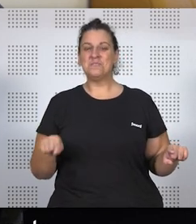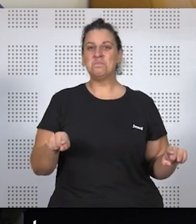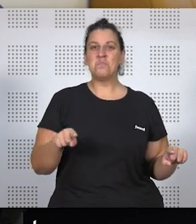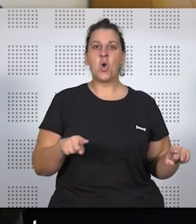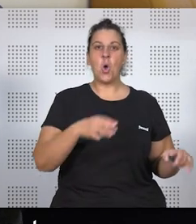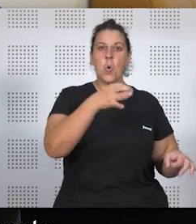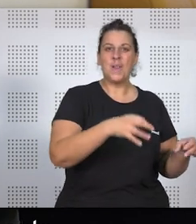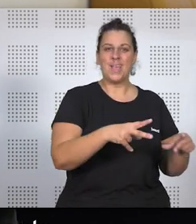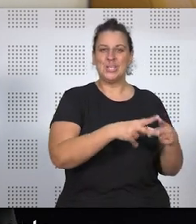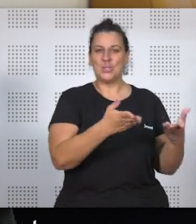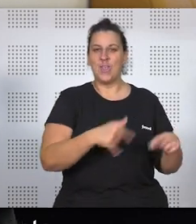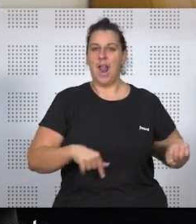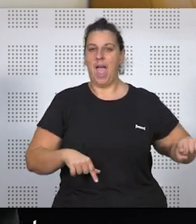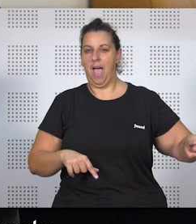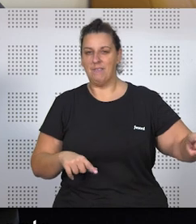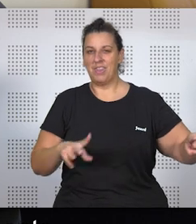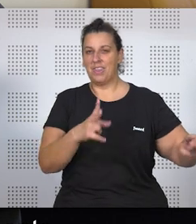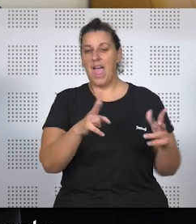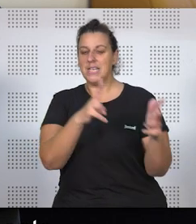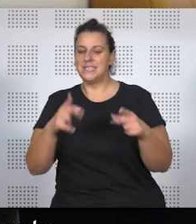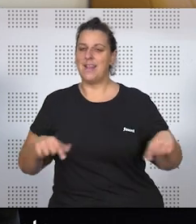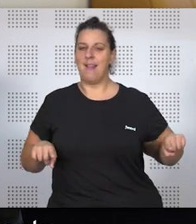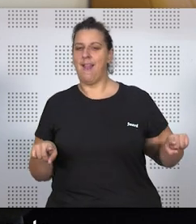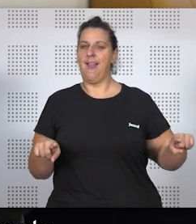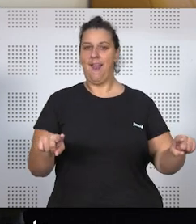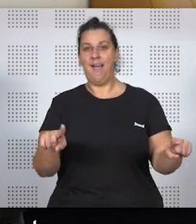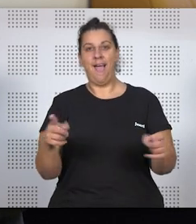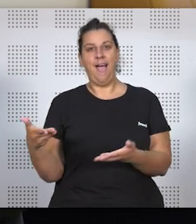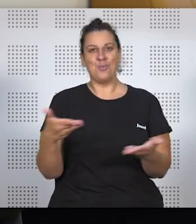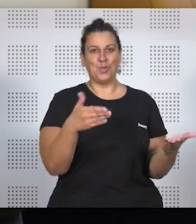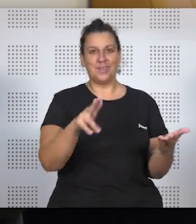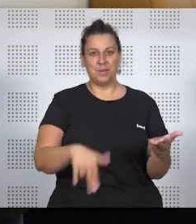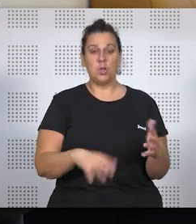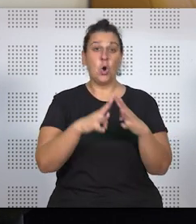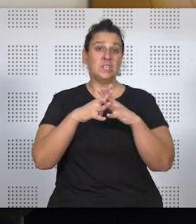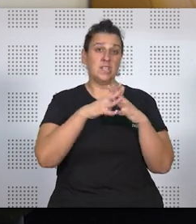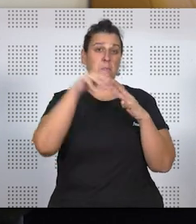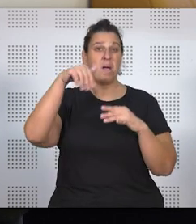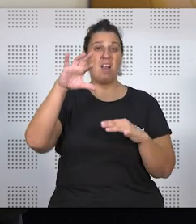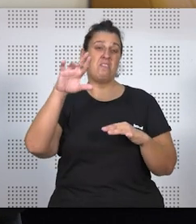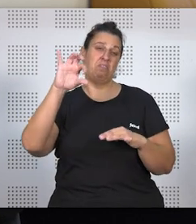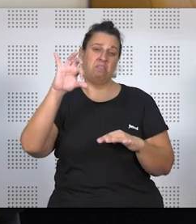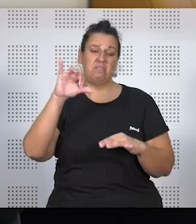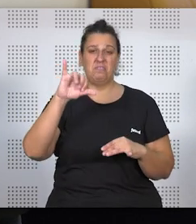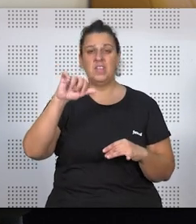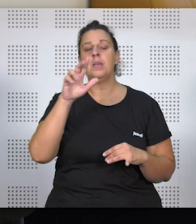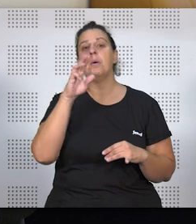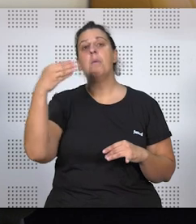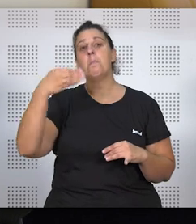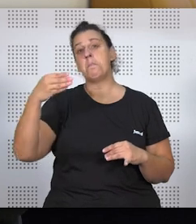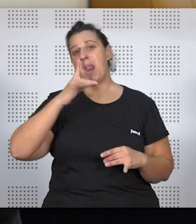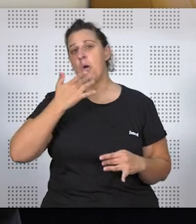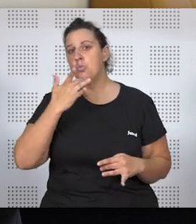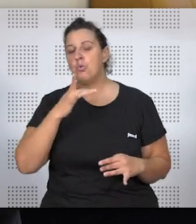avanzaba jurídica y socialmente, la serie ayudaba a ir hacia adelante. O el caso en Estados Unidos de Murphy Brown, era una telecomedia sobre una